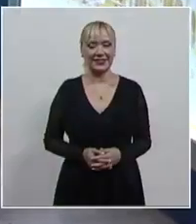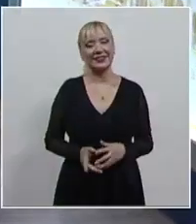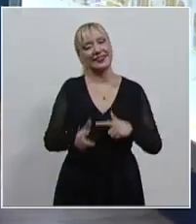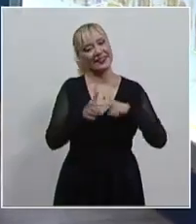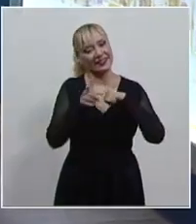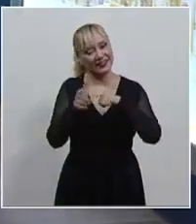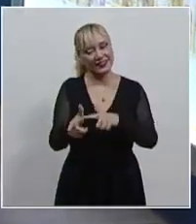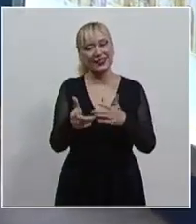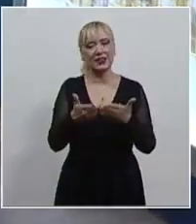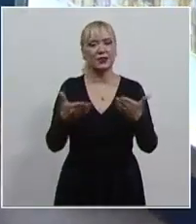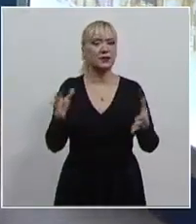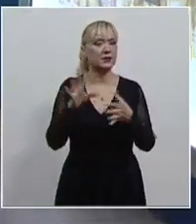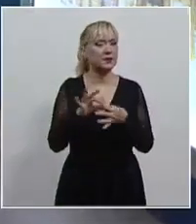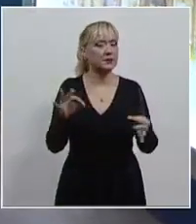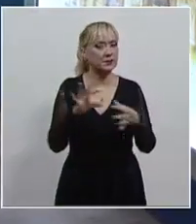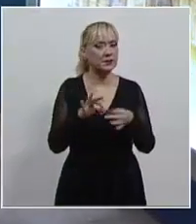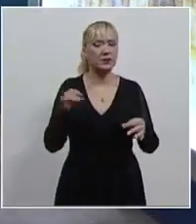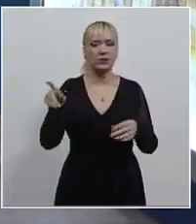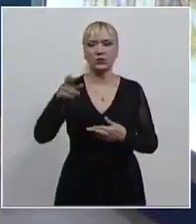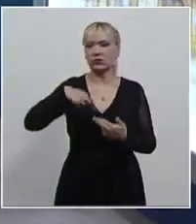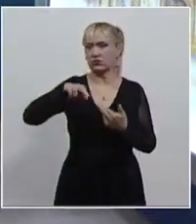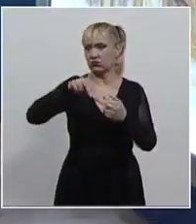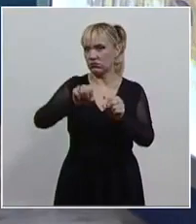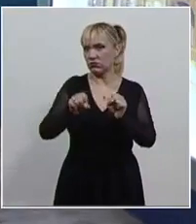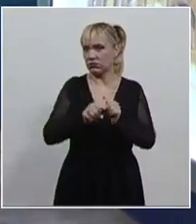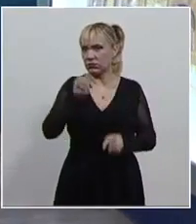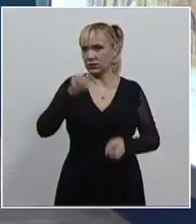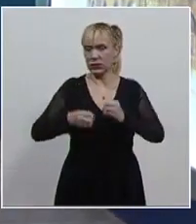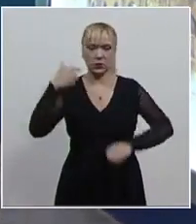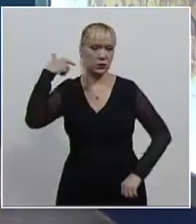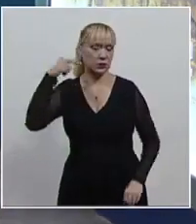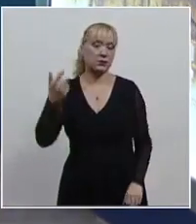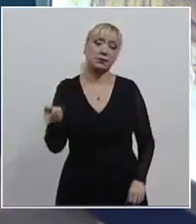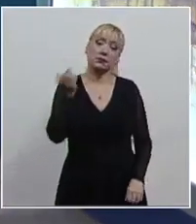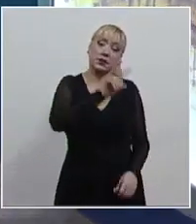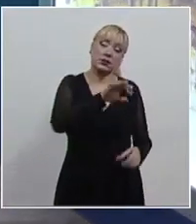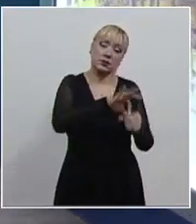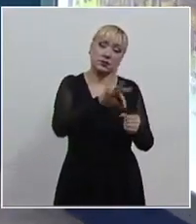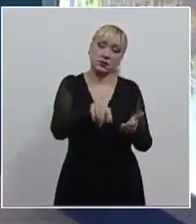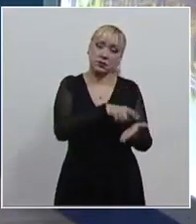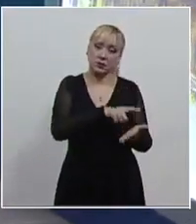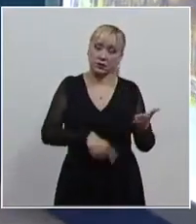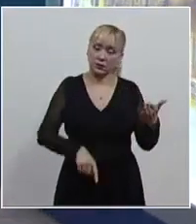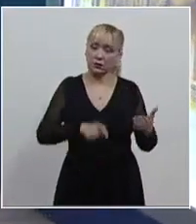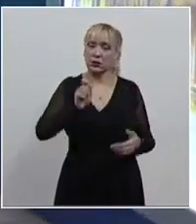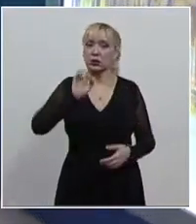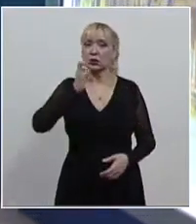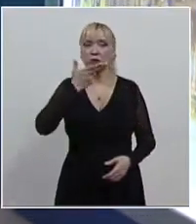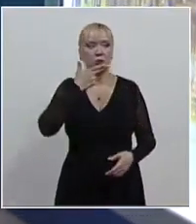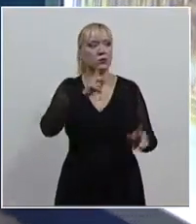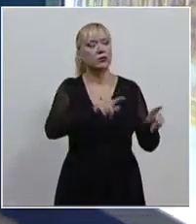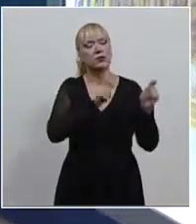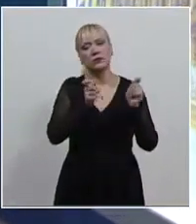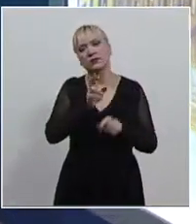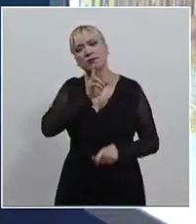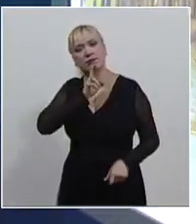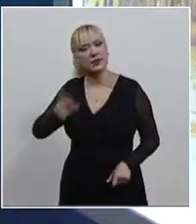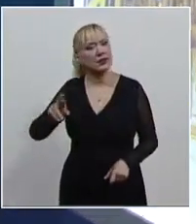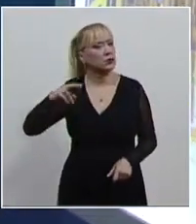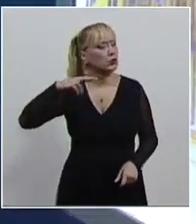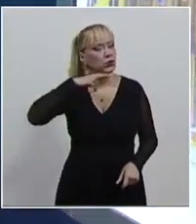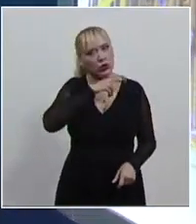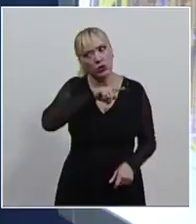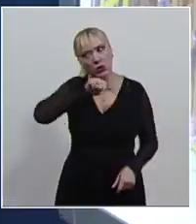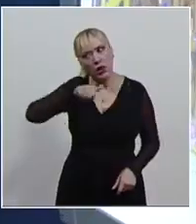Continuamos con las noticias. La Sala Regional Guadalajara ordenó al Tribunal Electoral de Chihuahua que otorgue una respuesta exhaustiva al PRI